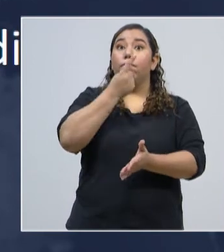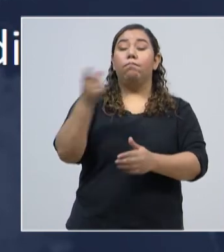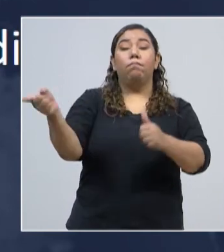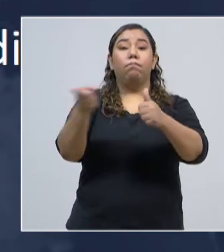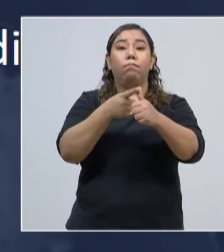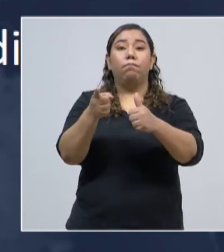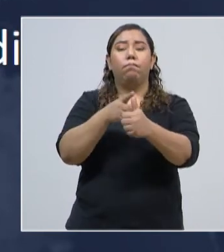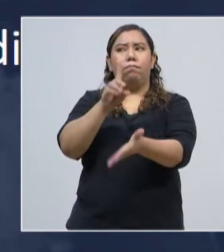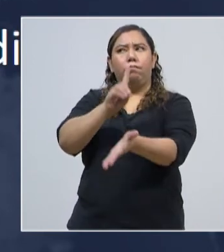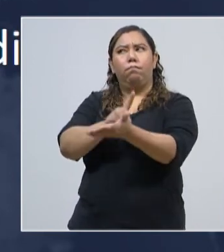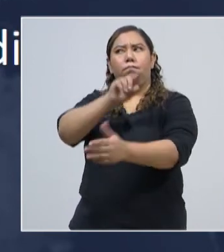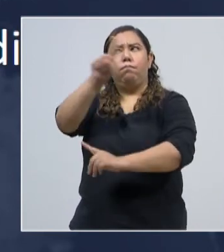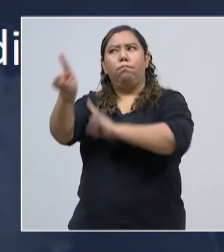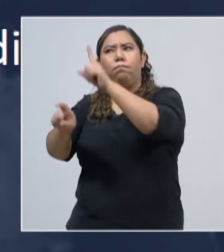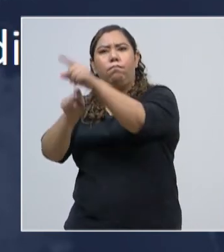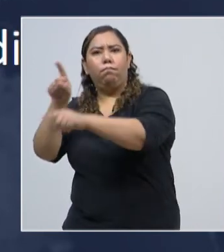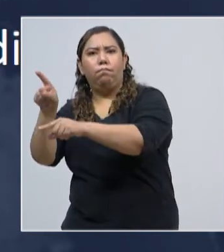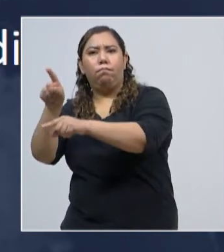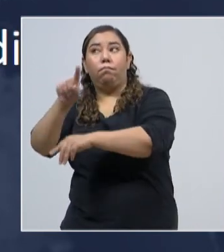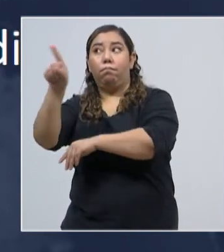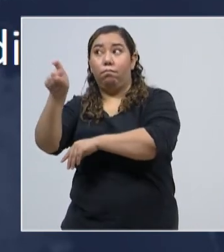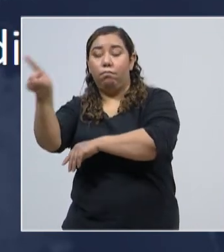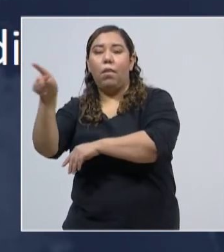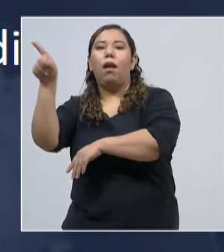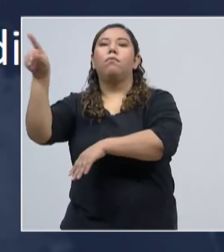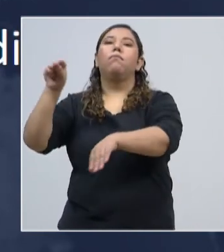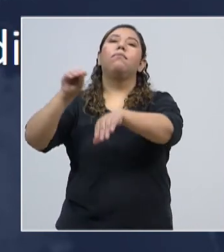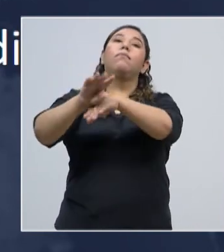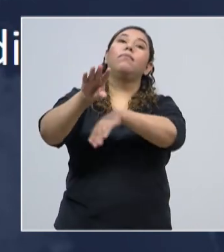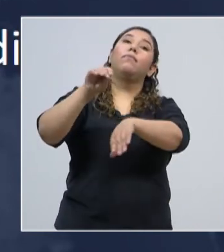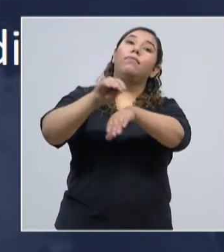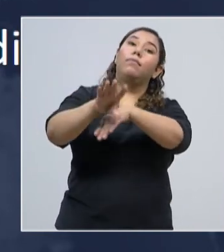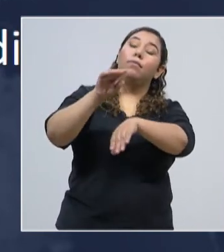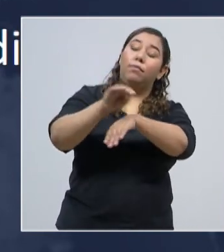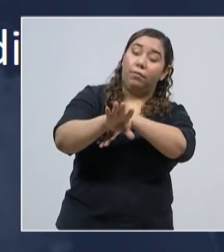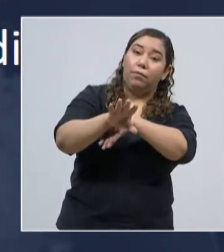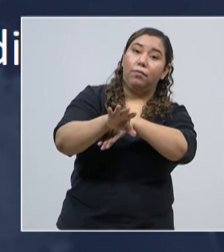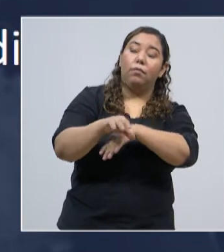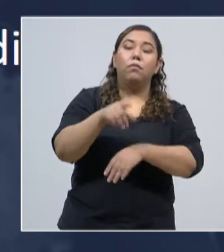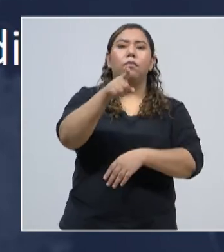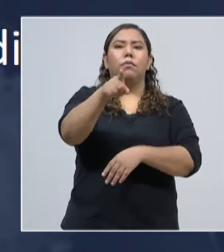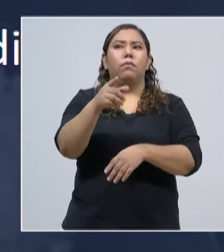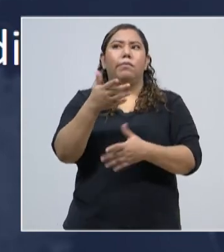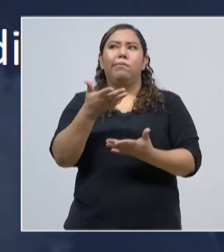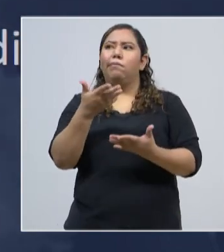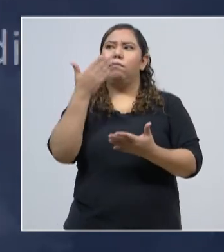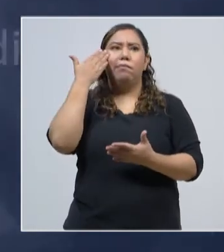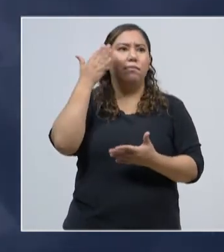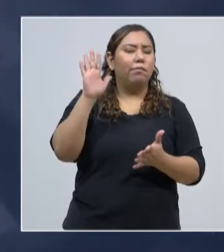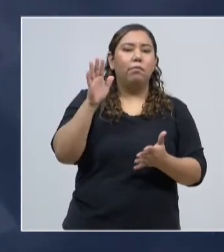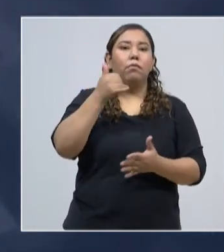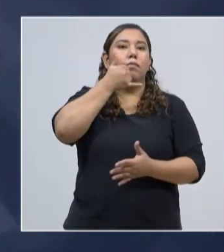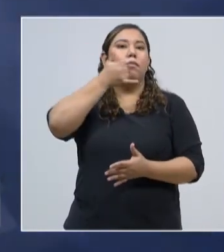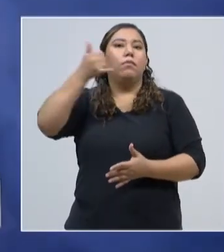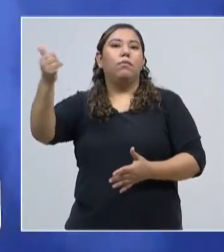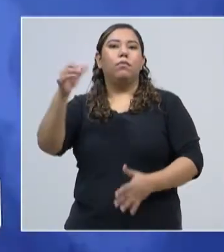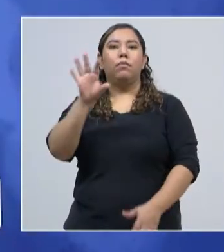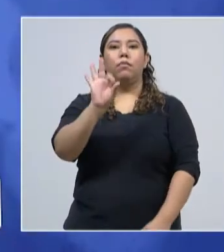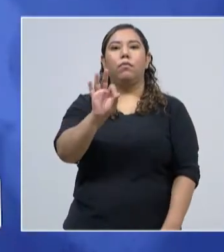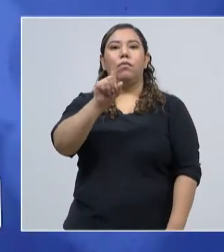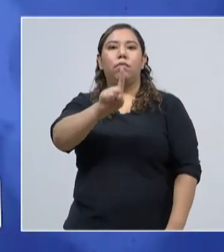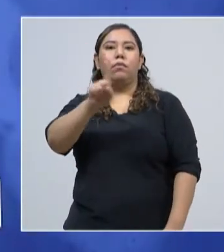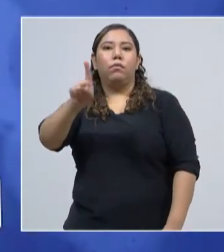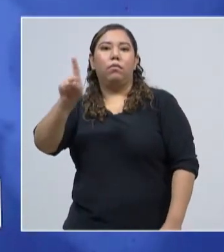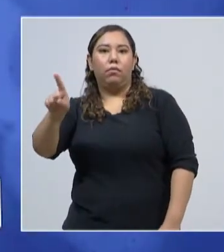profesional de la medicina, a un médico. Para eso, puede usted llamar al 911. En el 911,